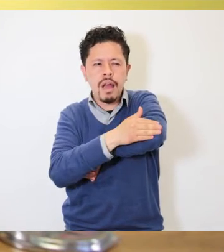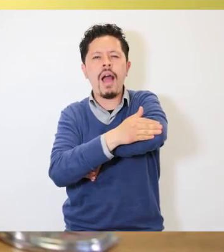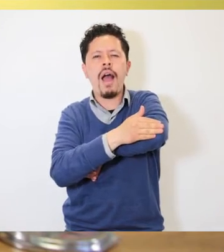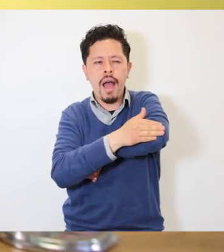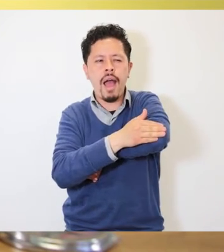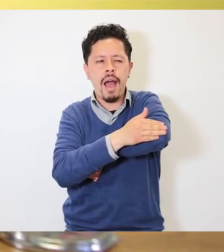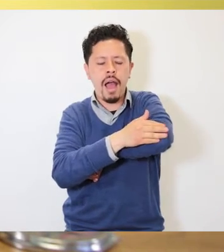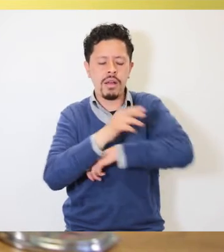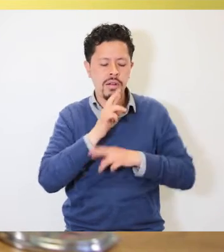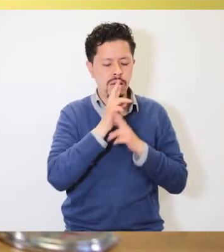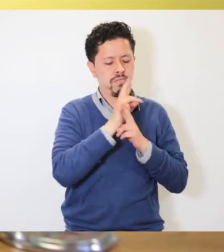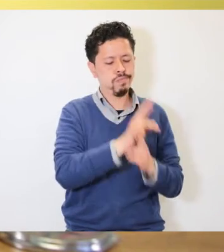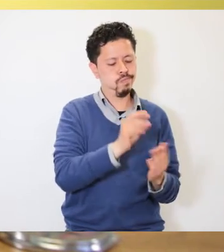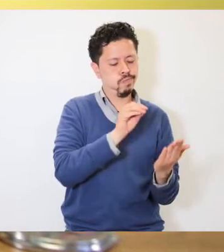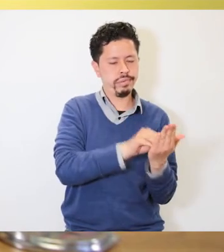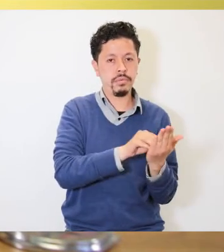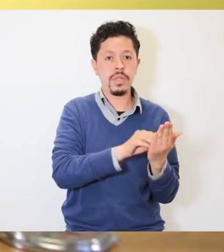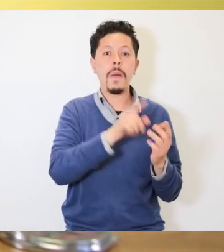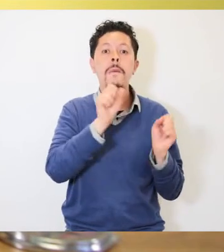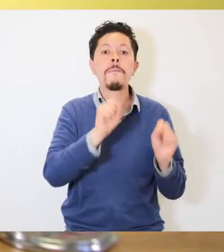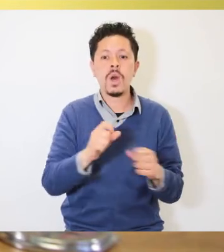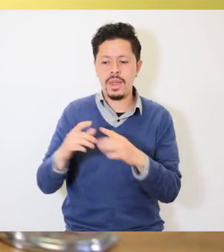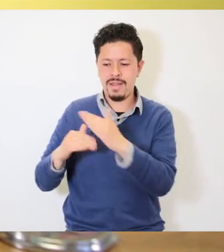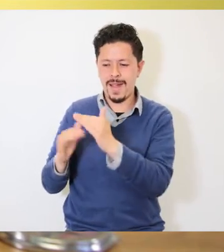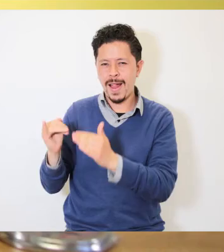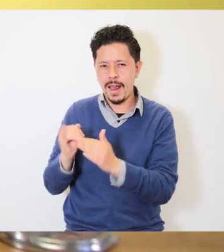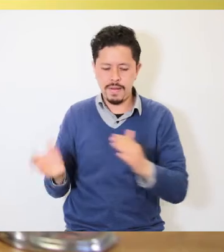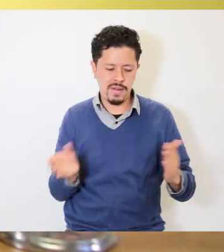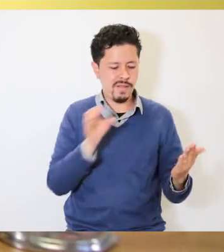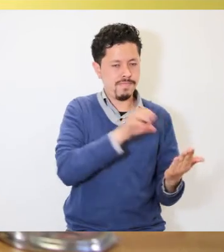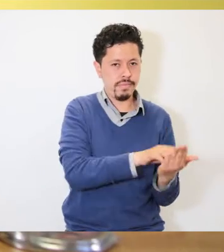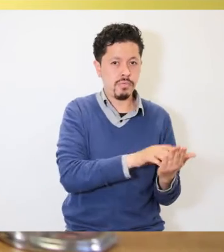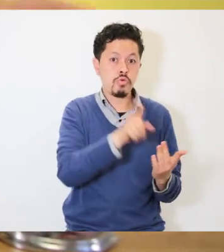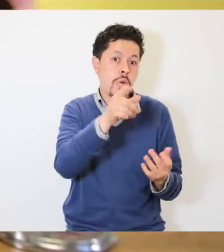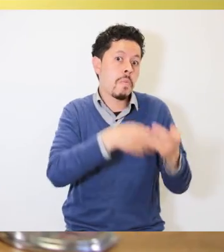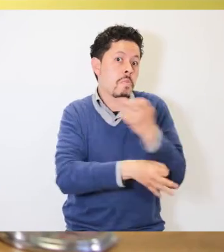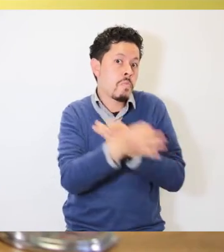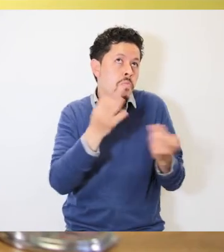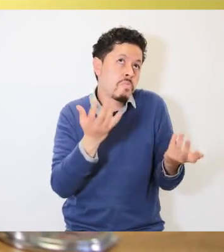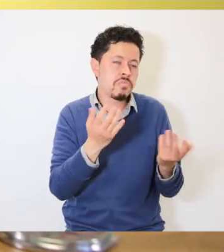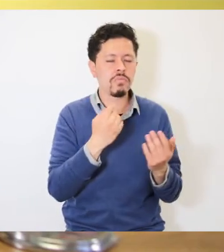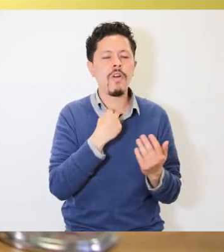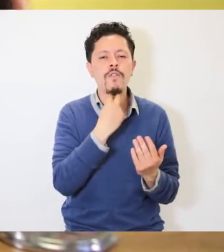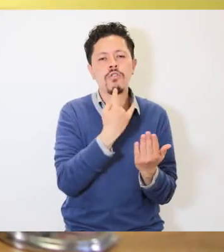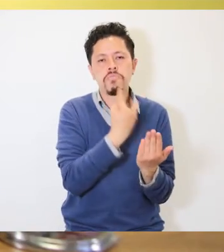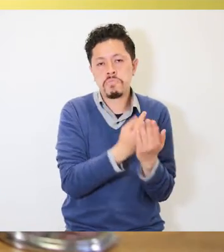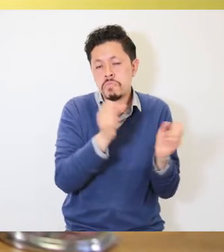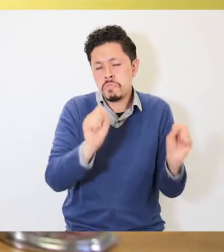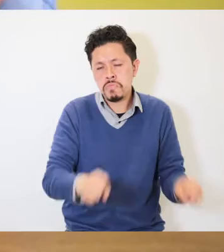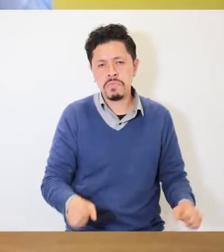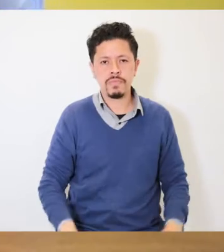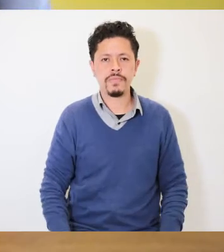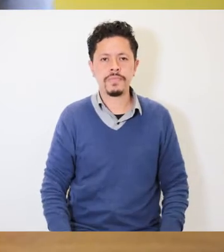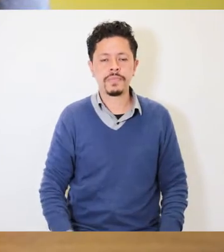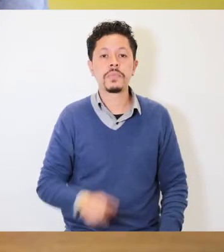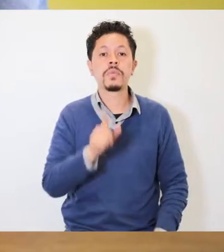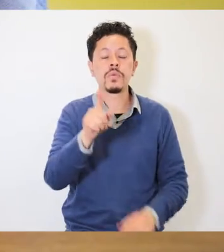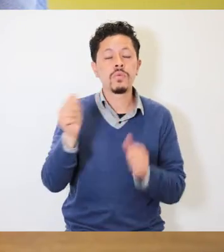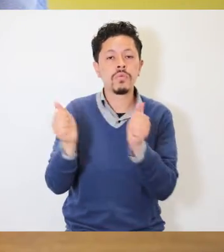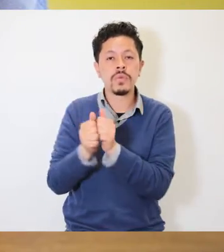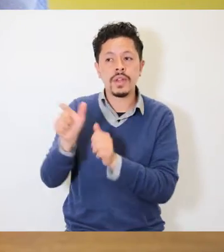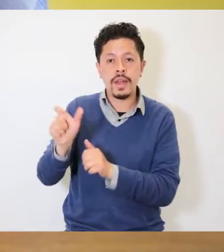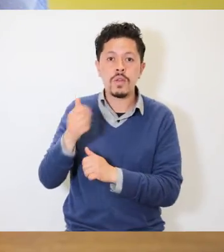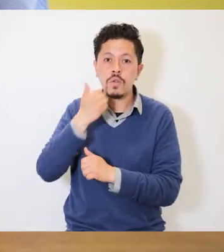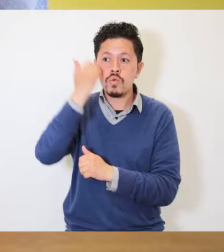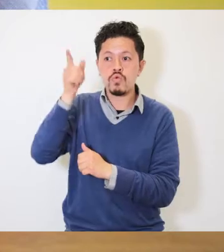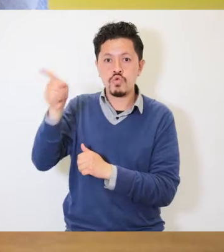voy a utilizar también otro pictograma, pero recuerda que tú también puedes utilizar grabaciones de voz. En compañía